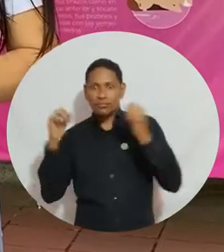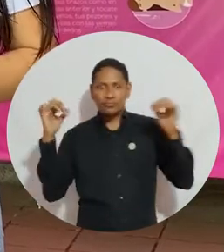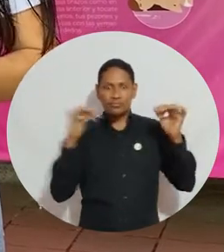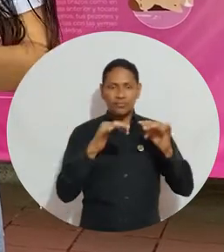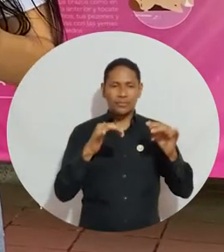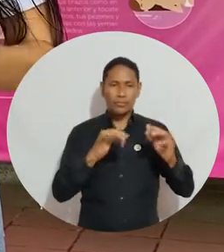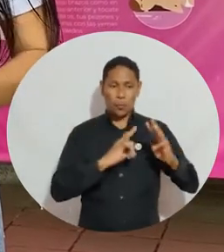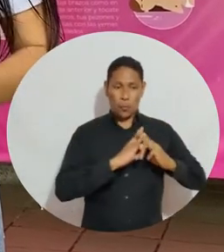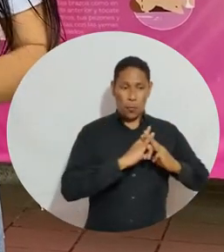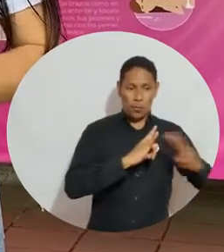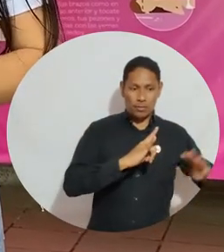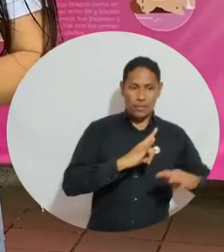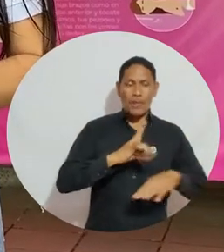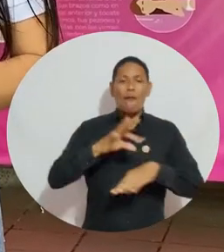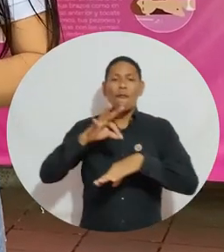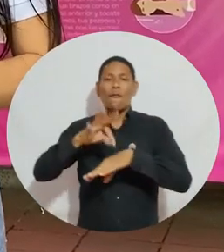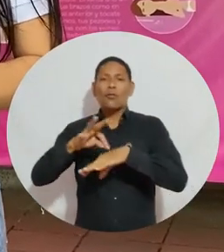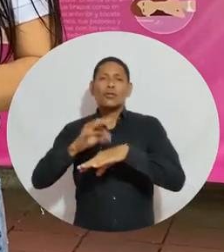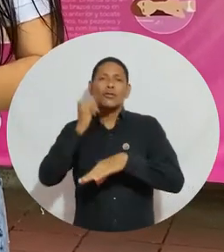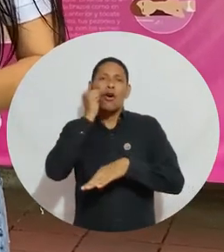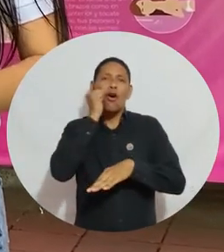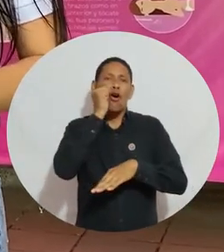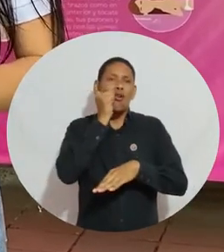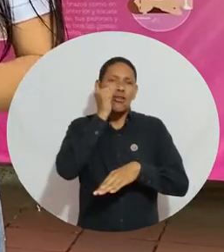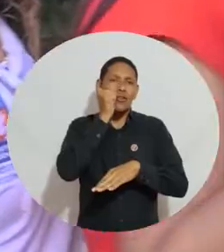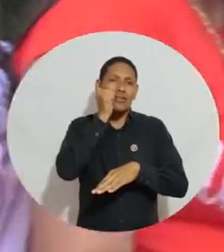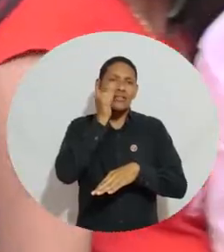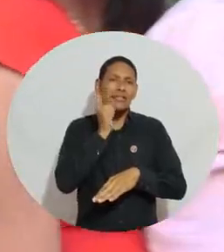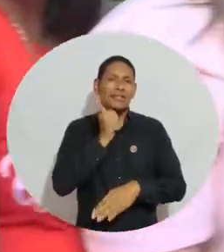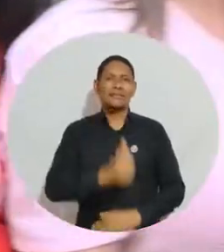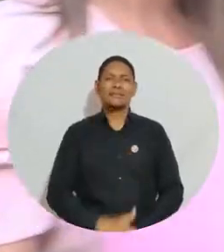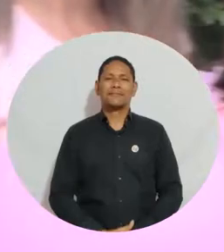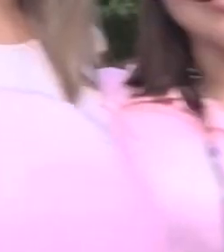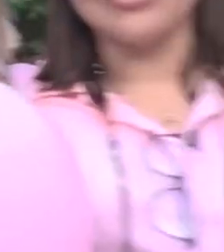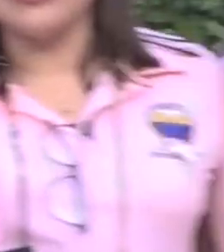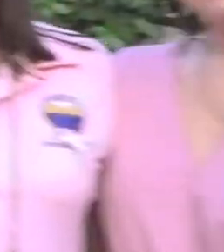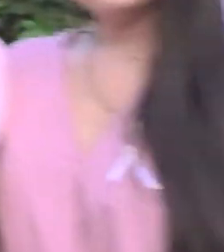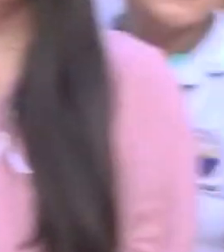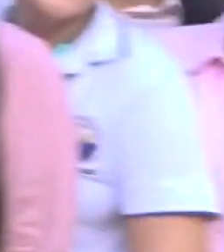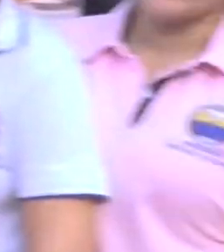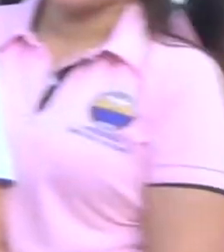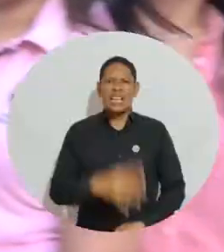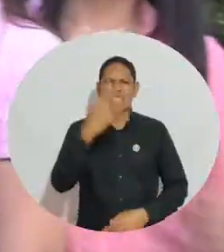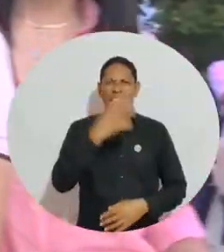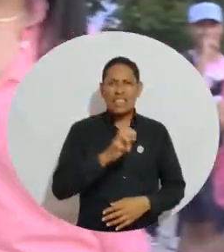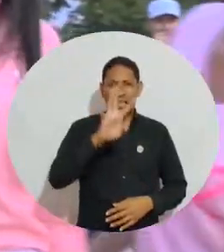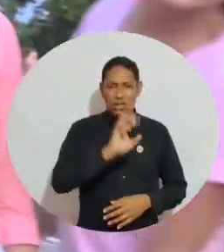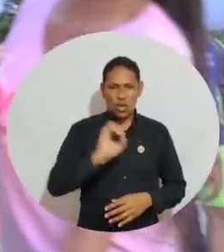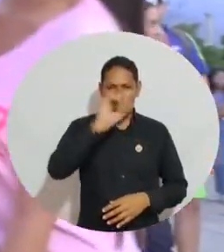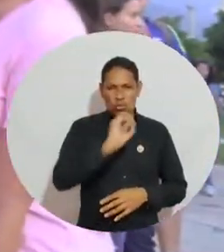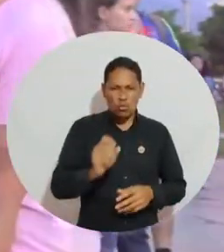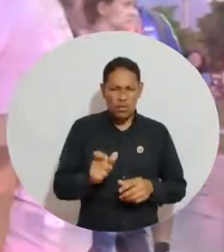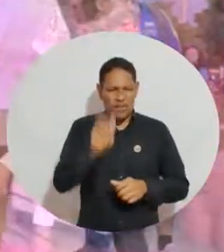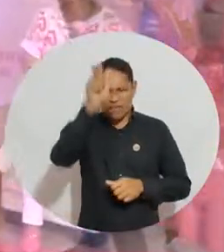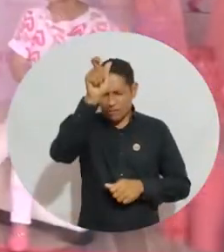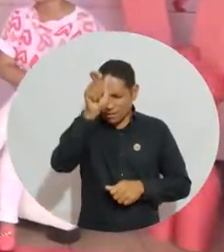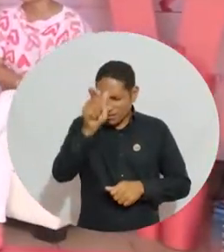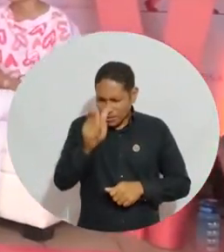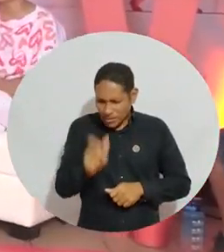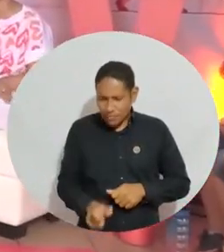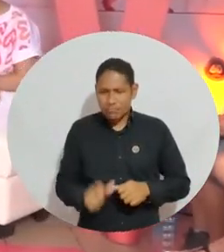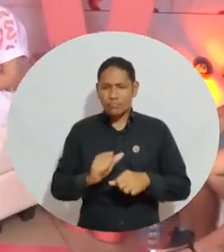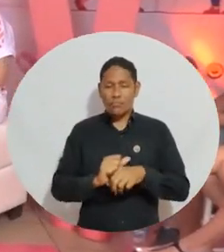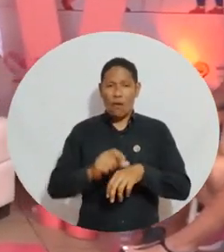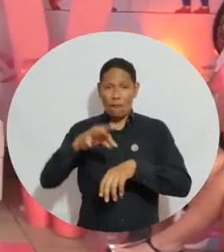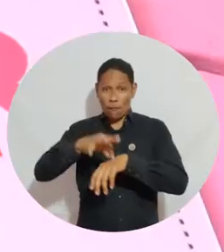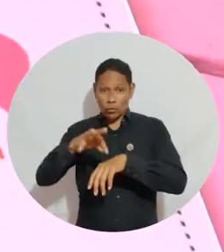promovida entre la alma mater y Fundación Rosa. Música Cada 19 de octubre, la